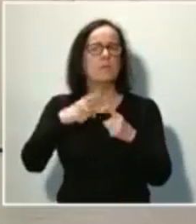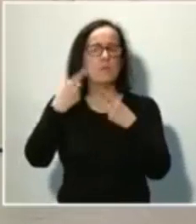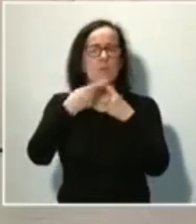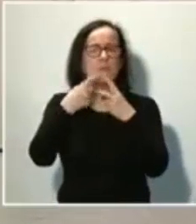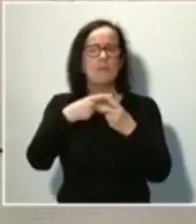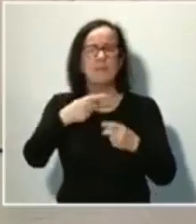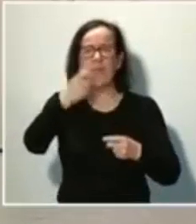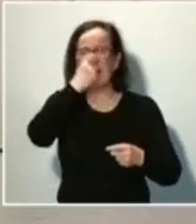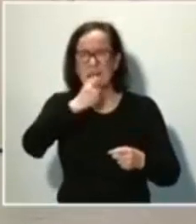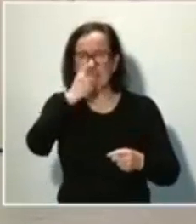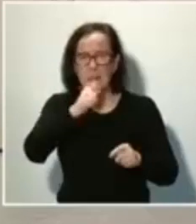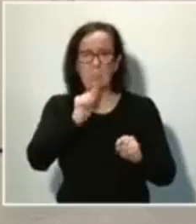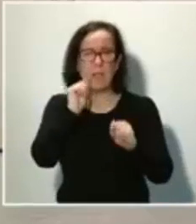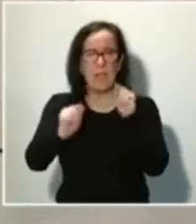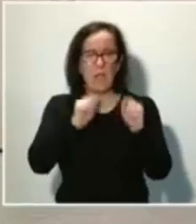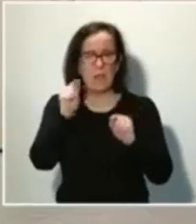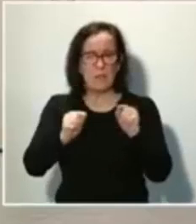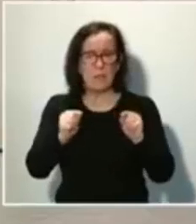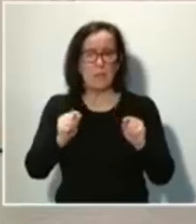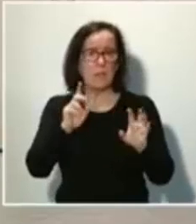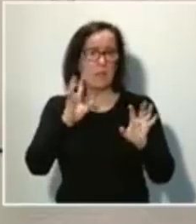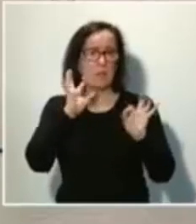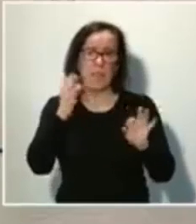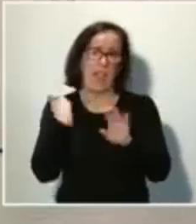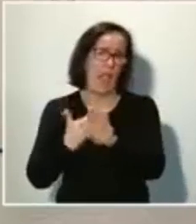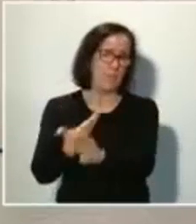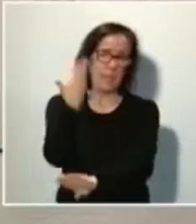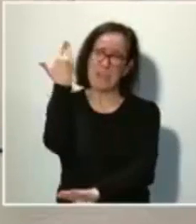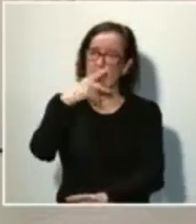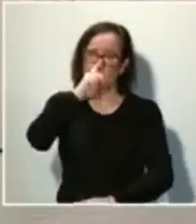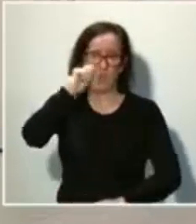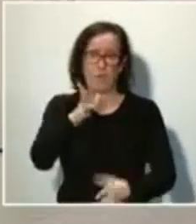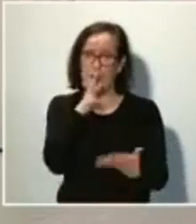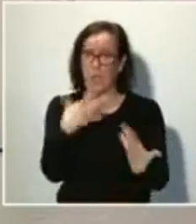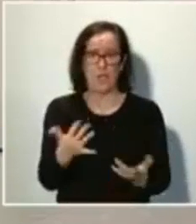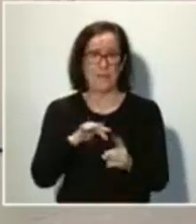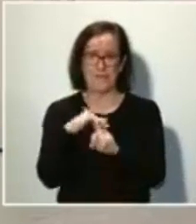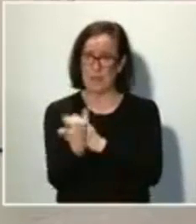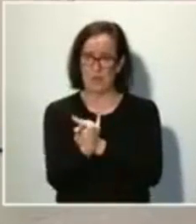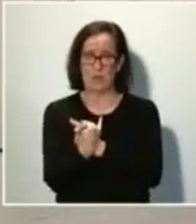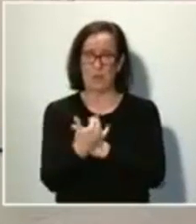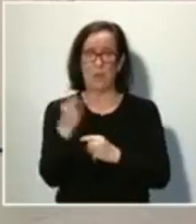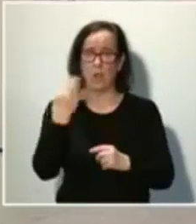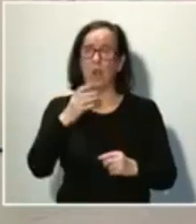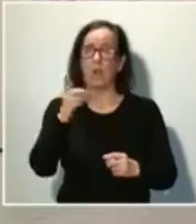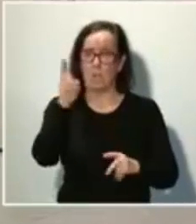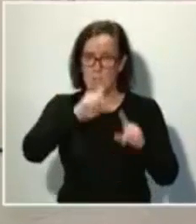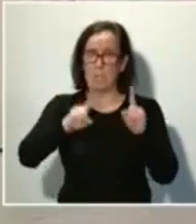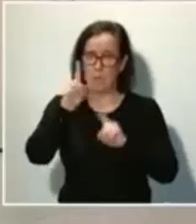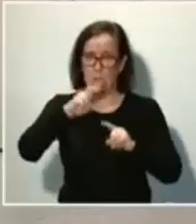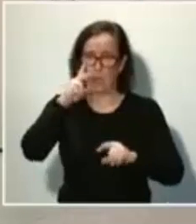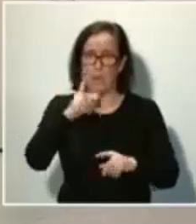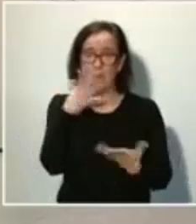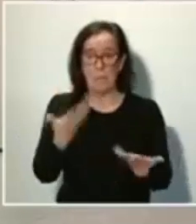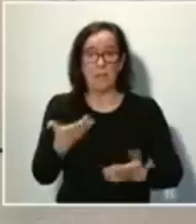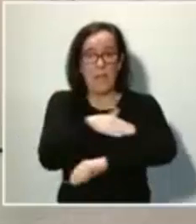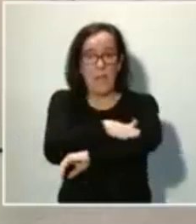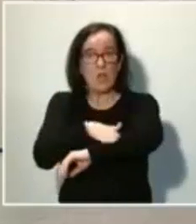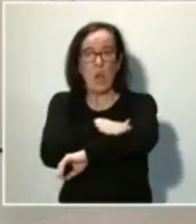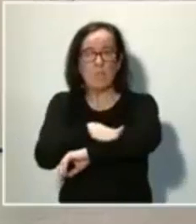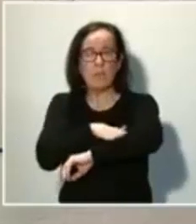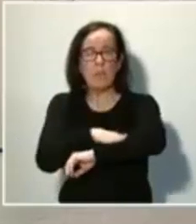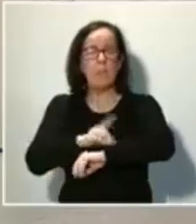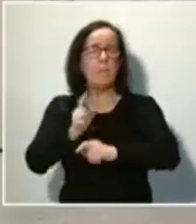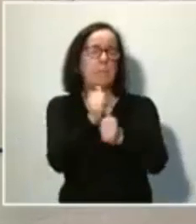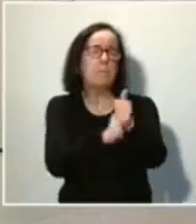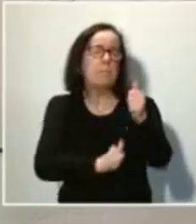epidémicas están obviamente desfasados y no sirven en la actual situación, que es enormemente preocupante. Para el Gobierno es una prioridad